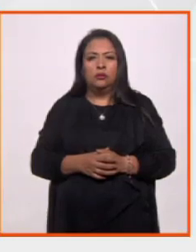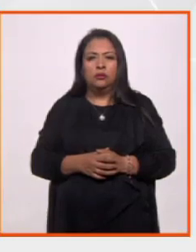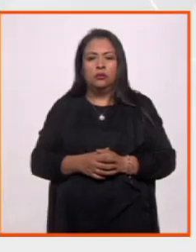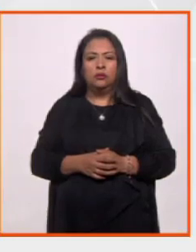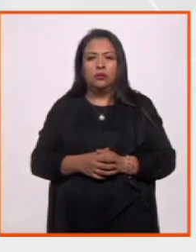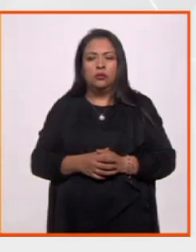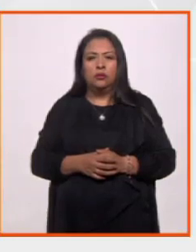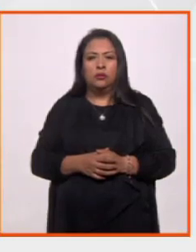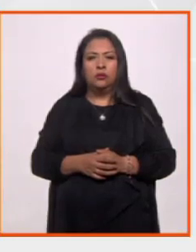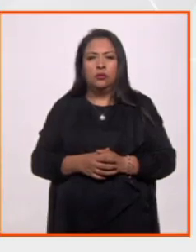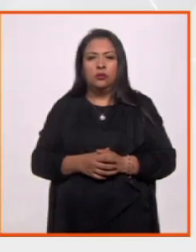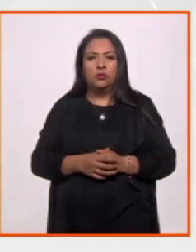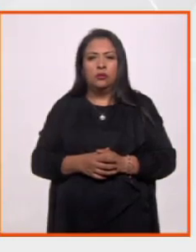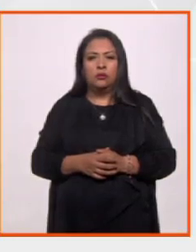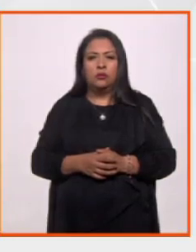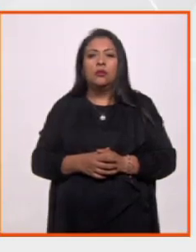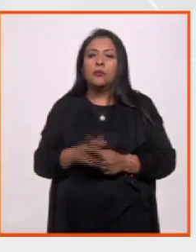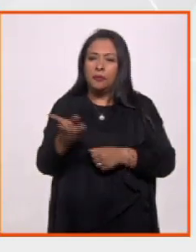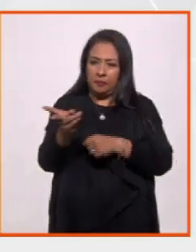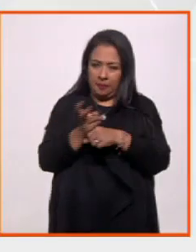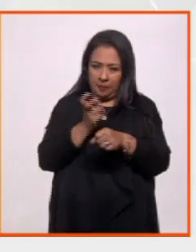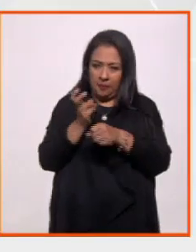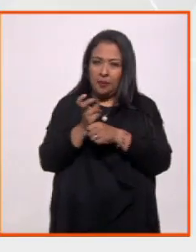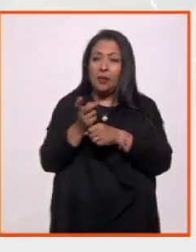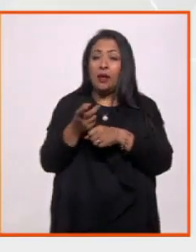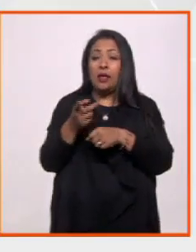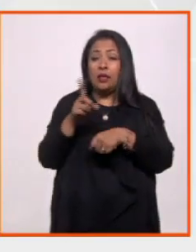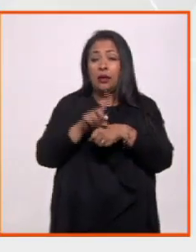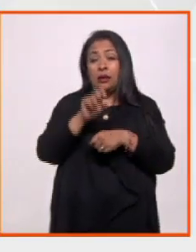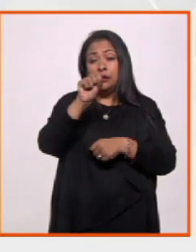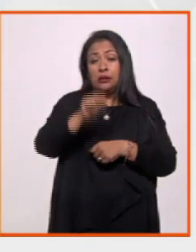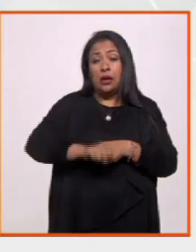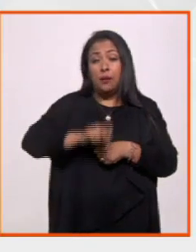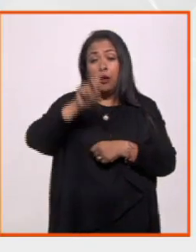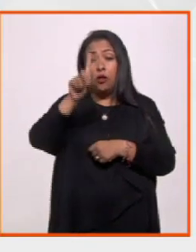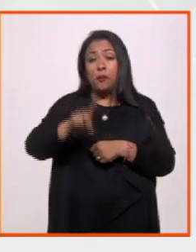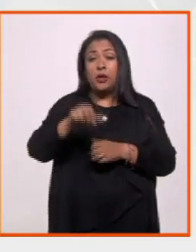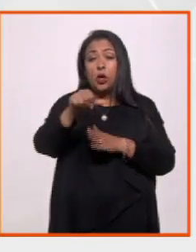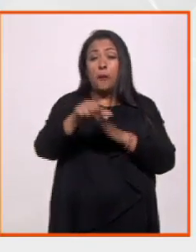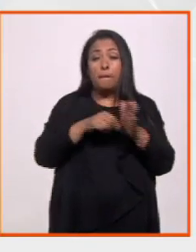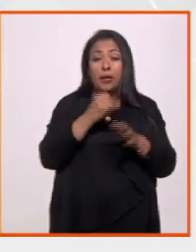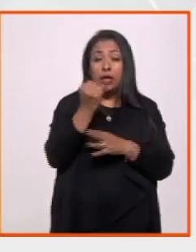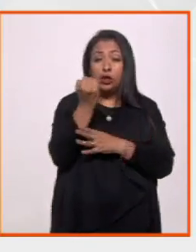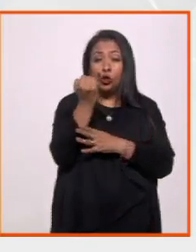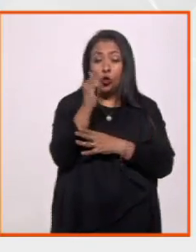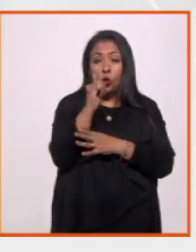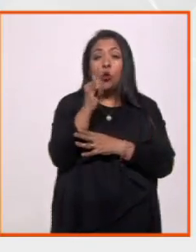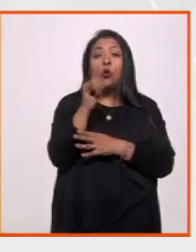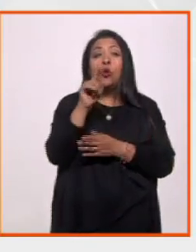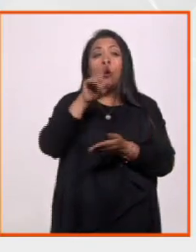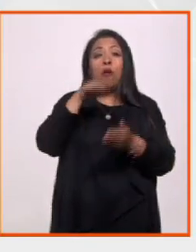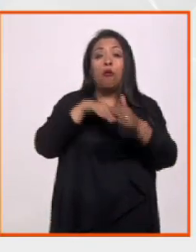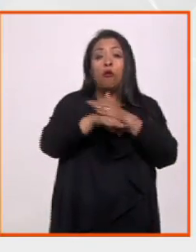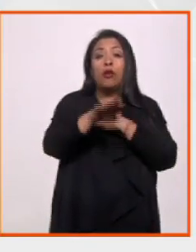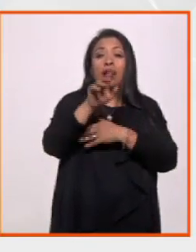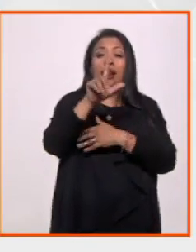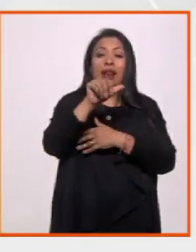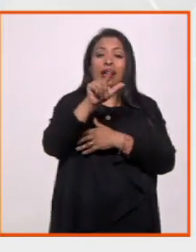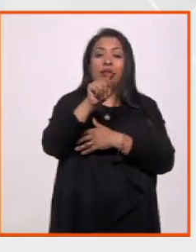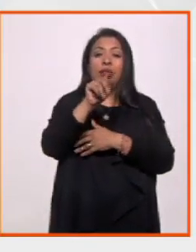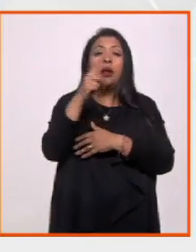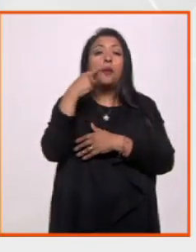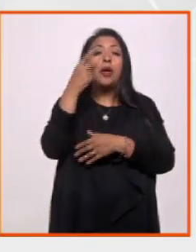vamos. Los invitamos todos los sábados y domingos del mes de junio a La Titería, a ver la obra